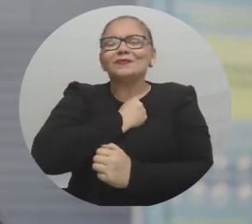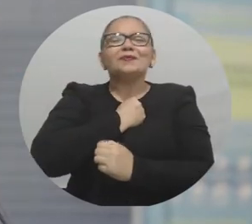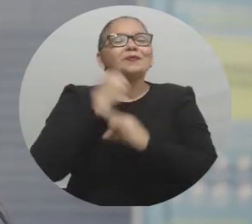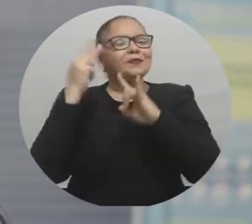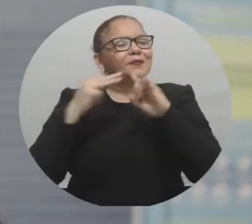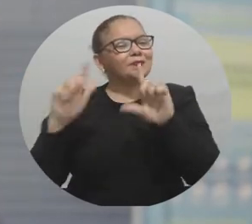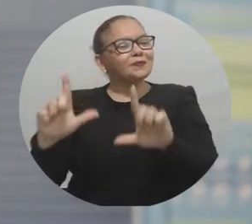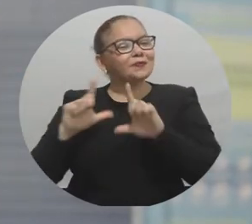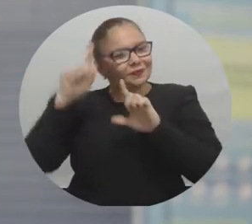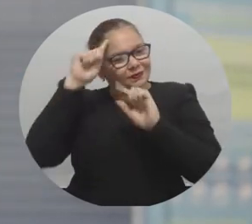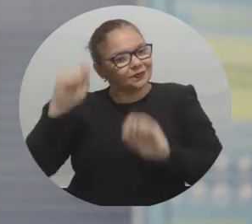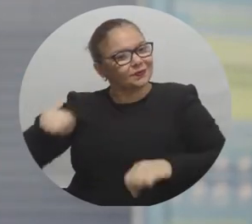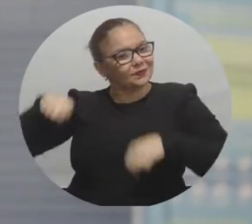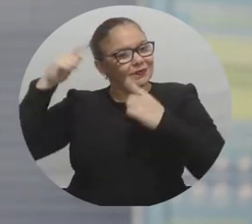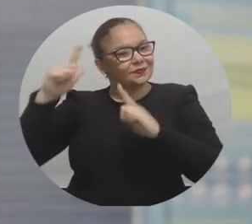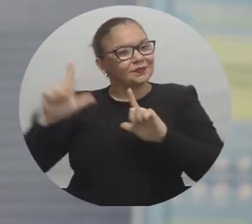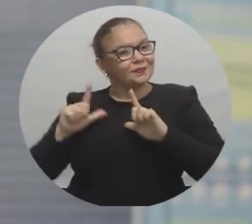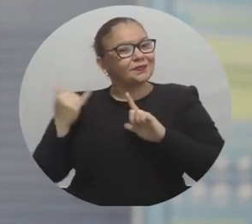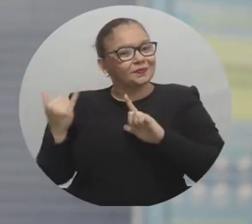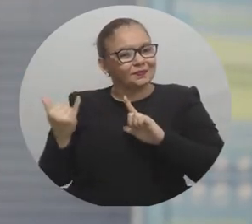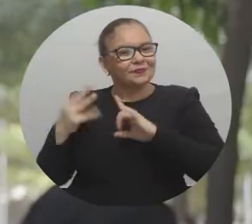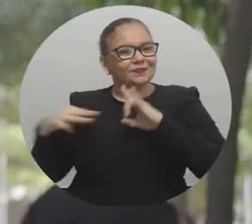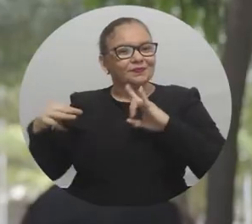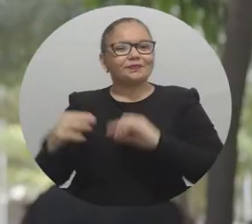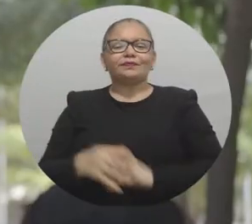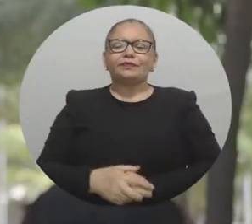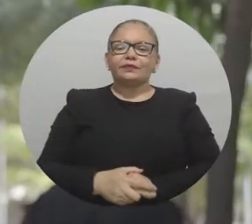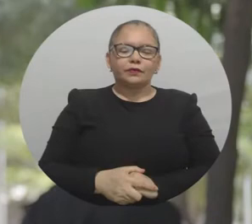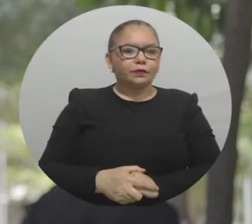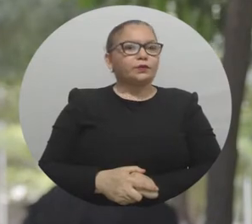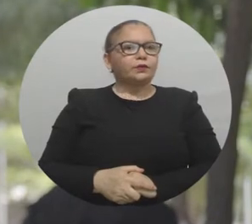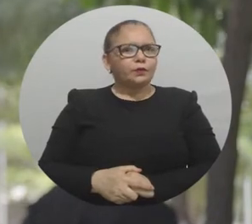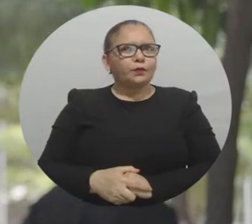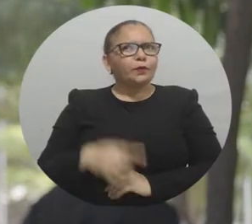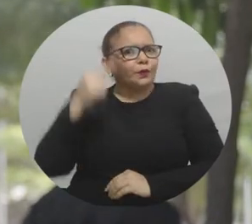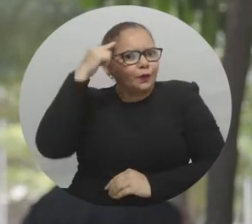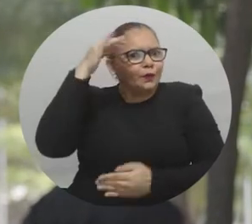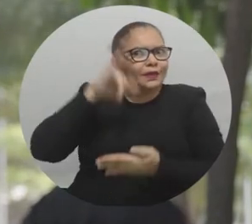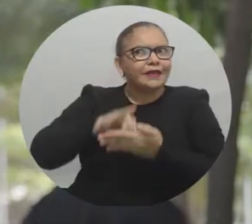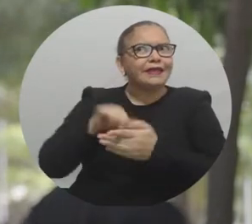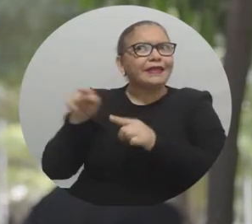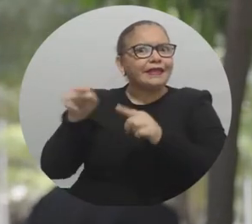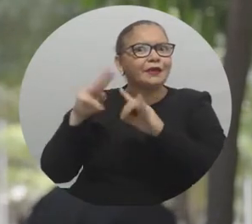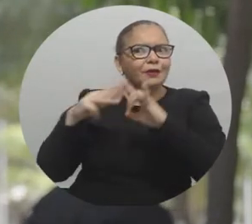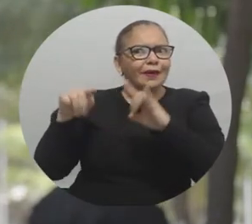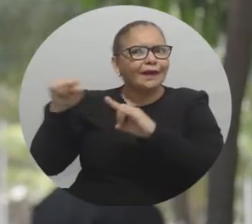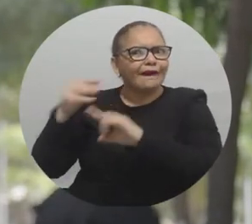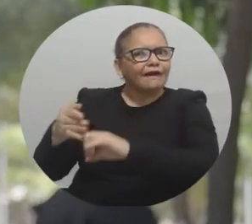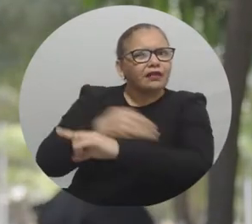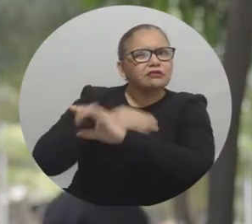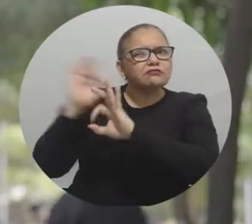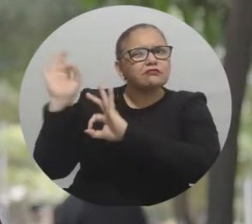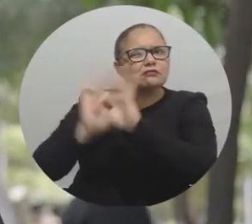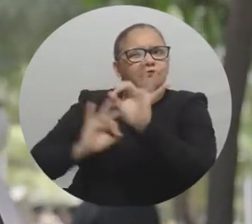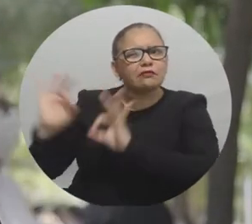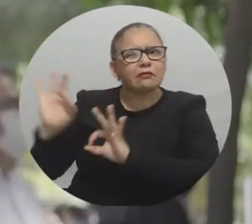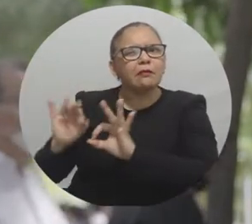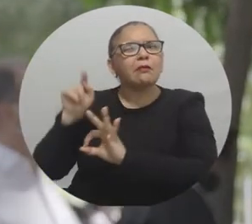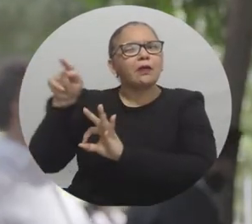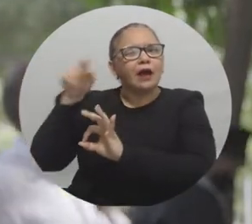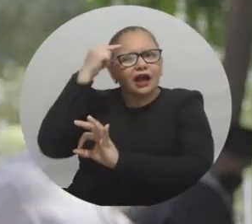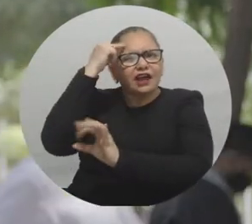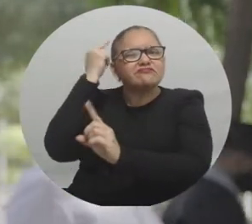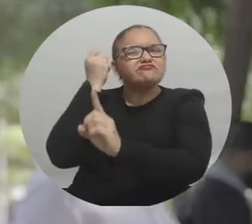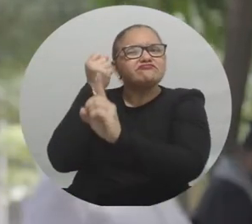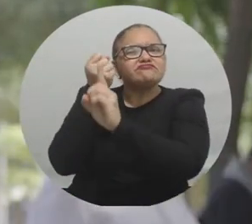orgullosa de ser egresada. Creo que la Universidad del Magdalena entendió la